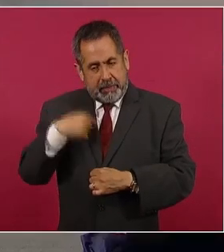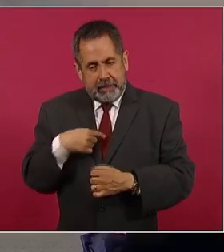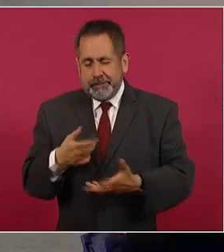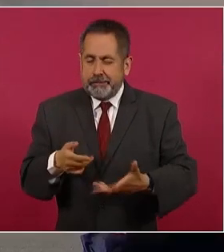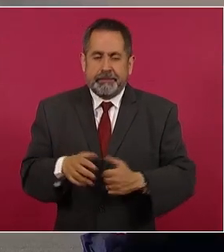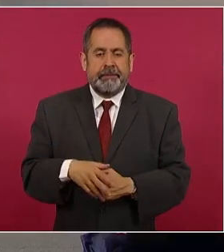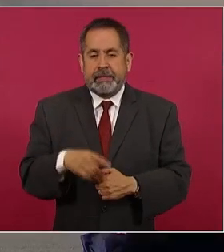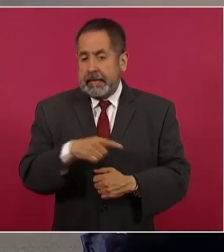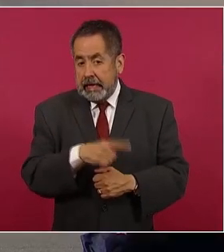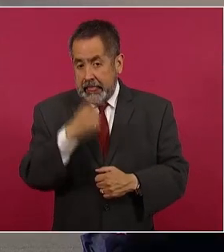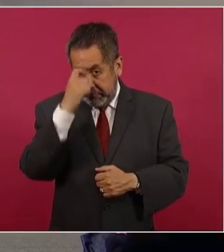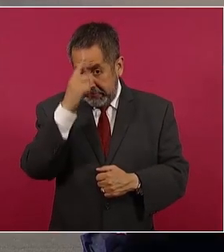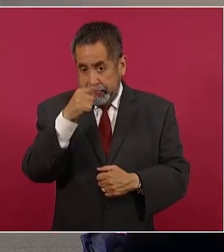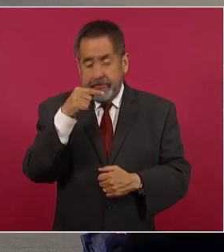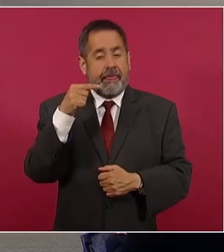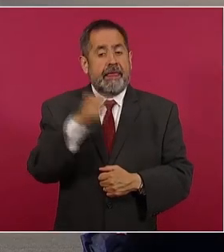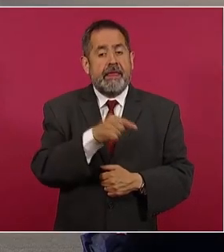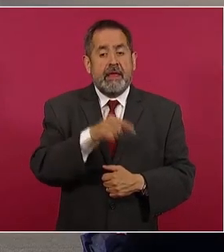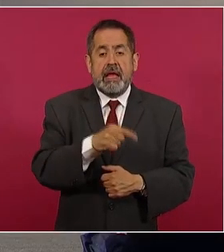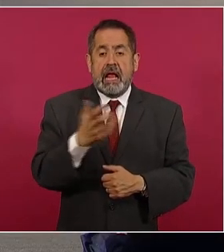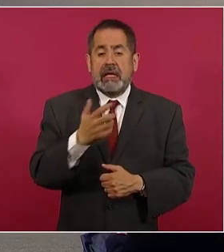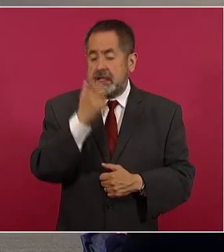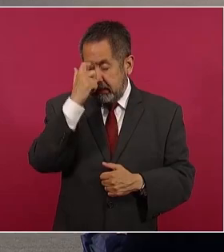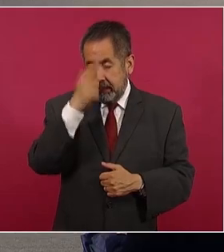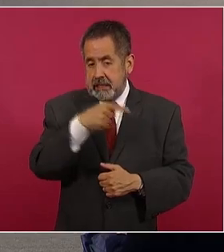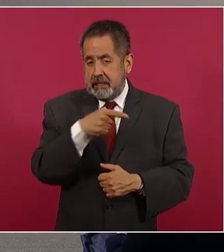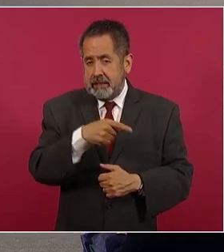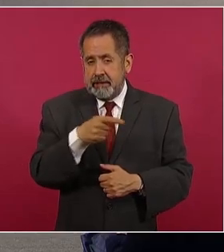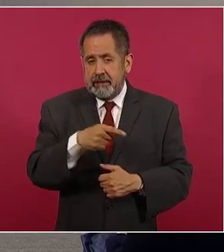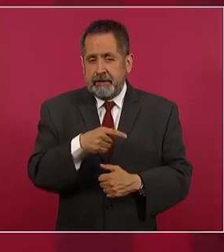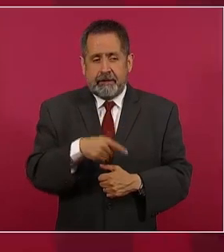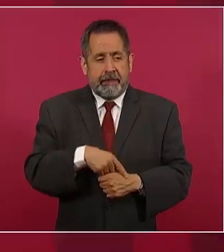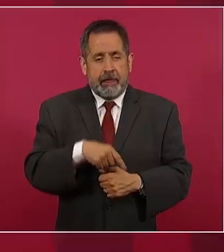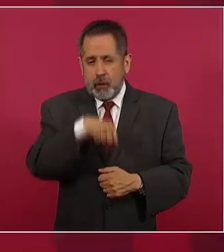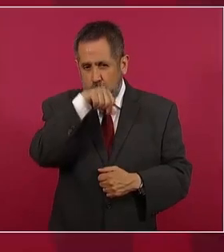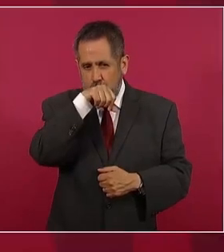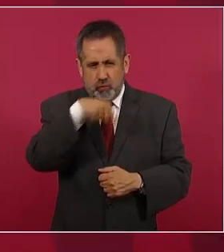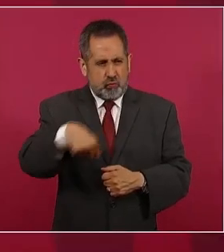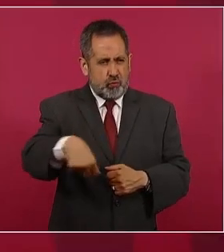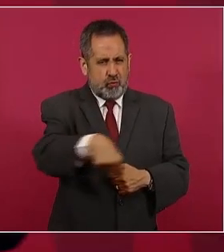Él creó el llamado Besamanos.